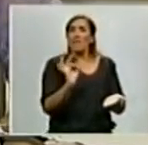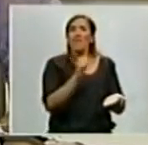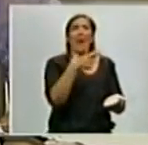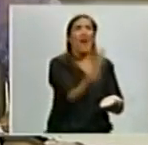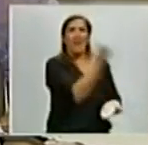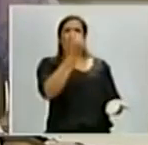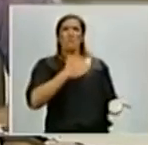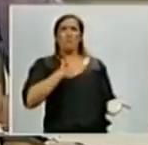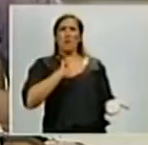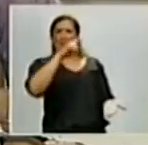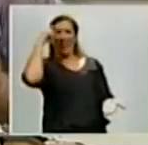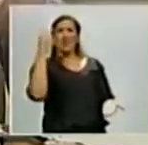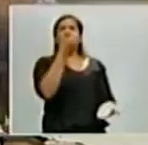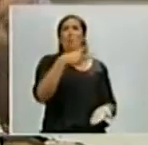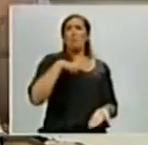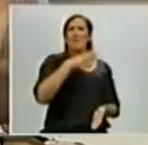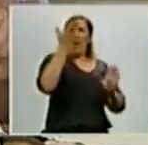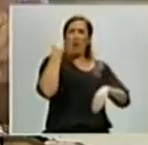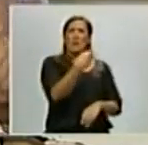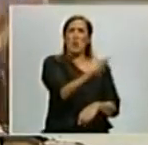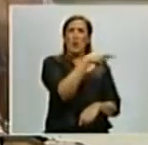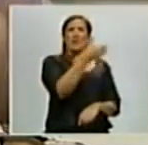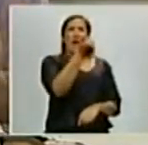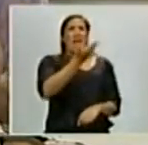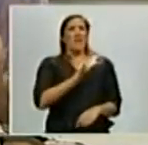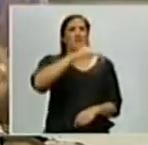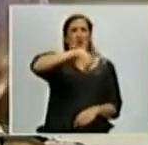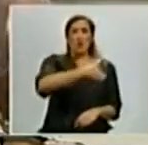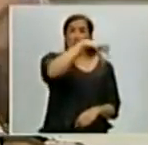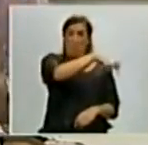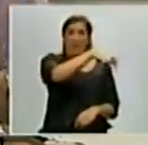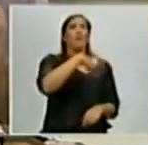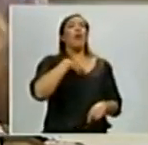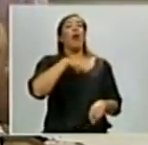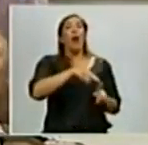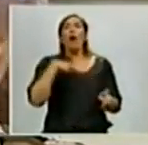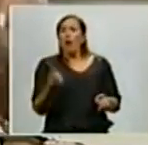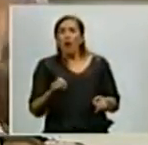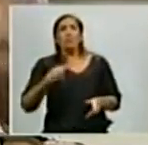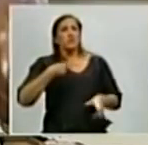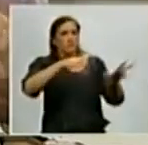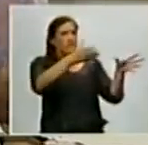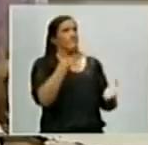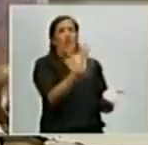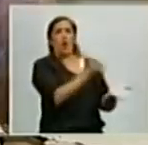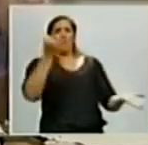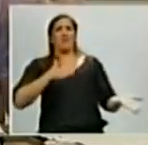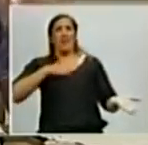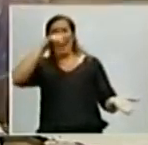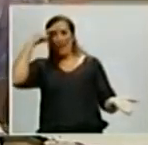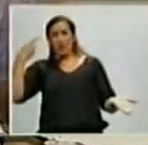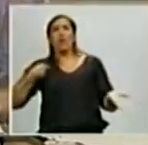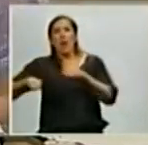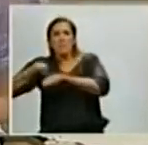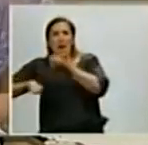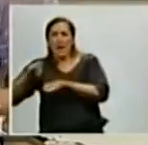qué esto nosotros lo estamos haciendo después de haber recuperado la administración de los fondos de los trabajadores? Pero